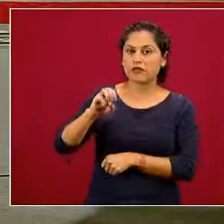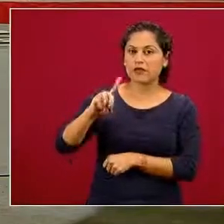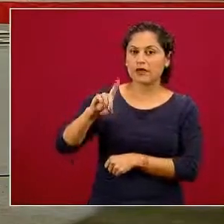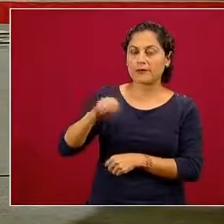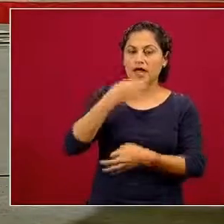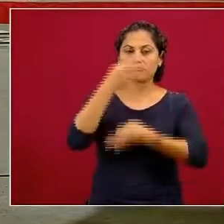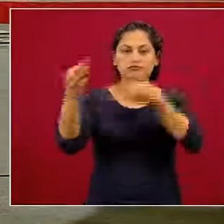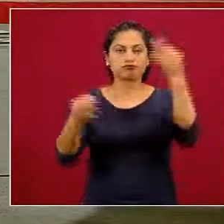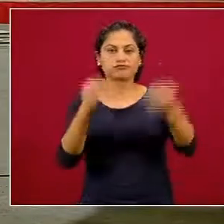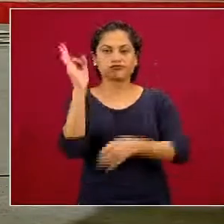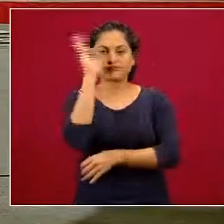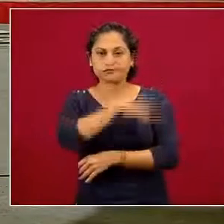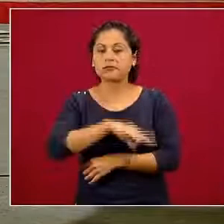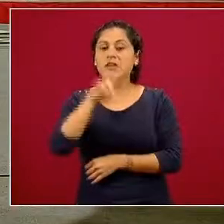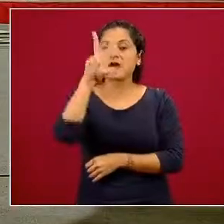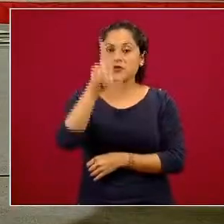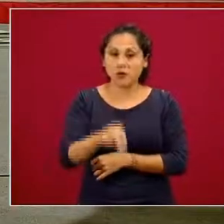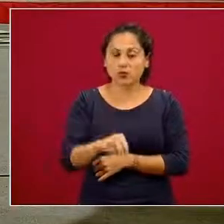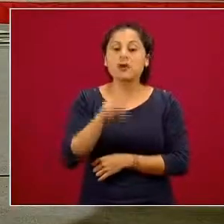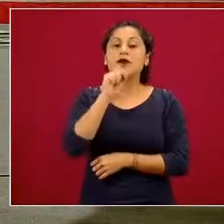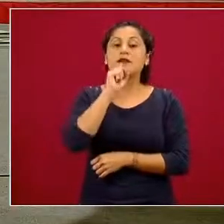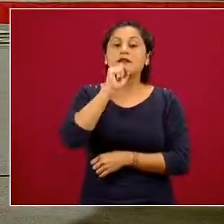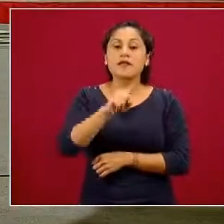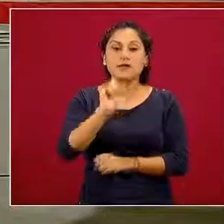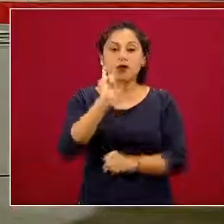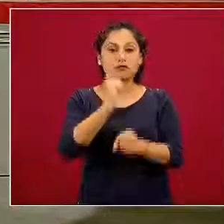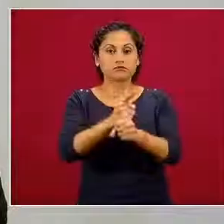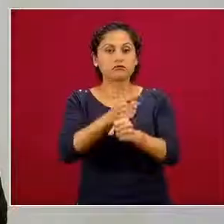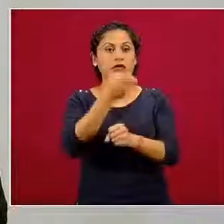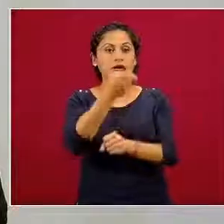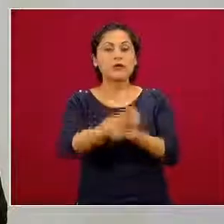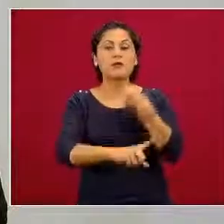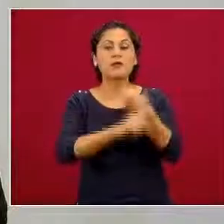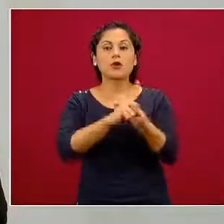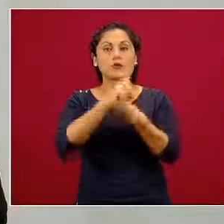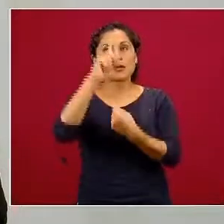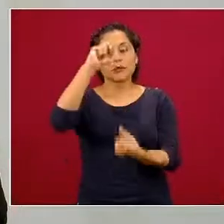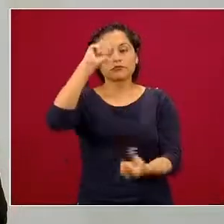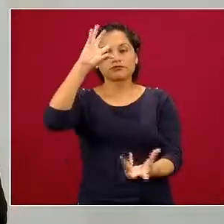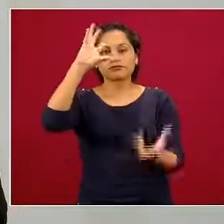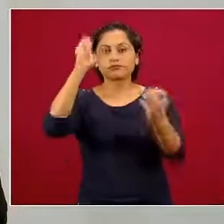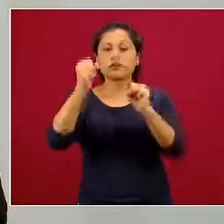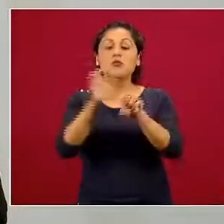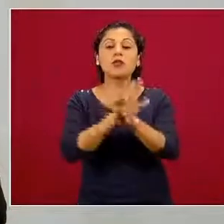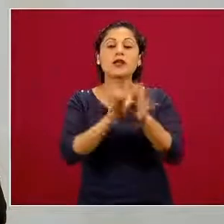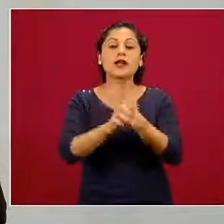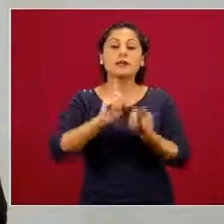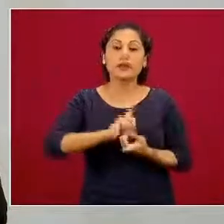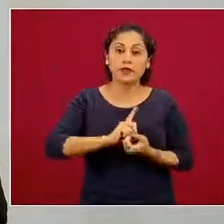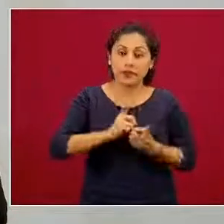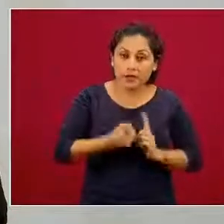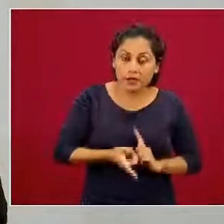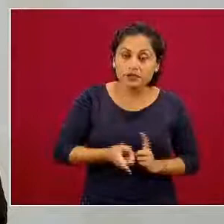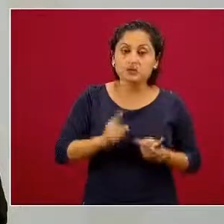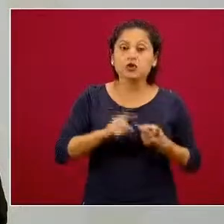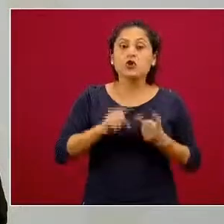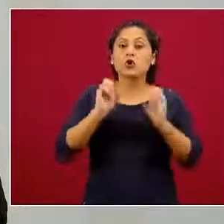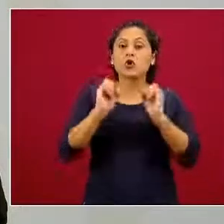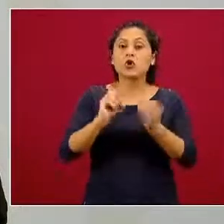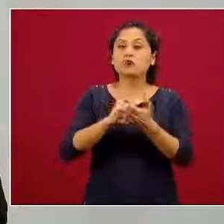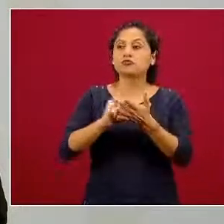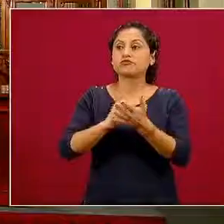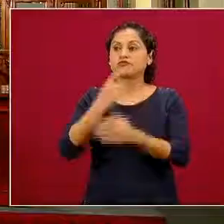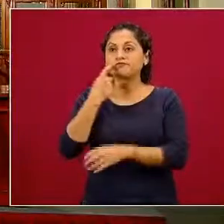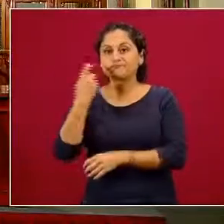reconocimiento temprano y tratamiento oportuno de trastornos mentales, como la depresión y el consumo de sustancias problemático,